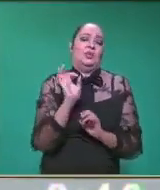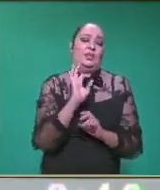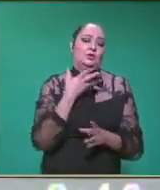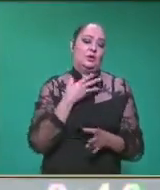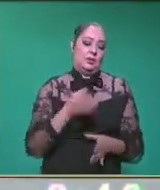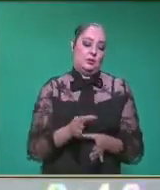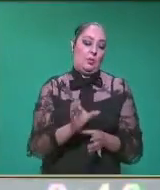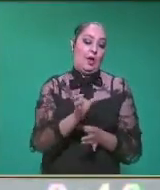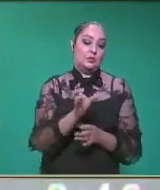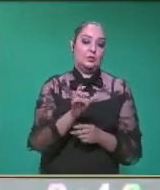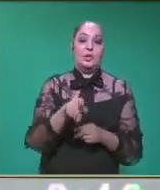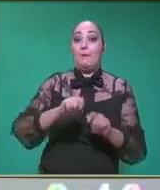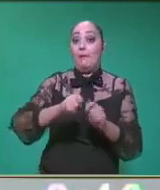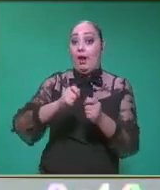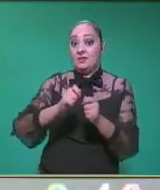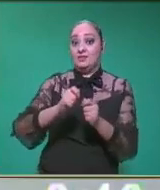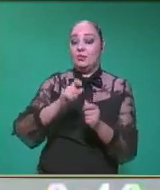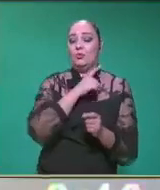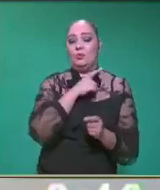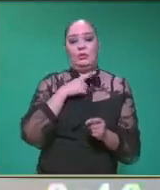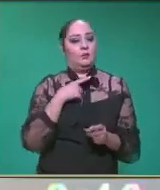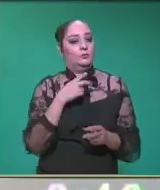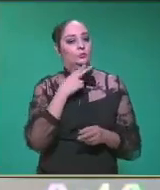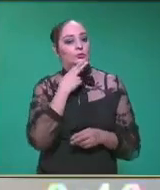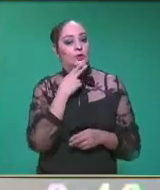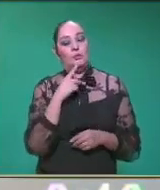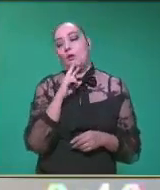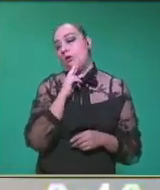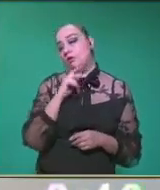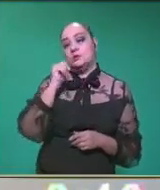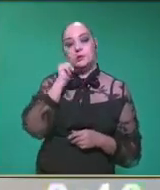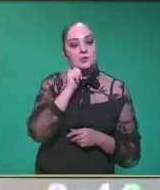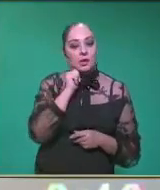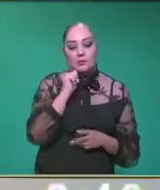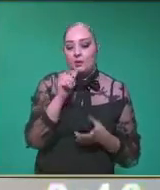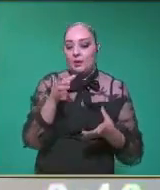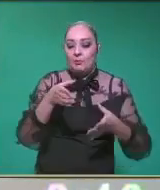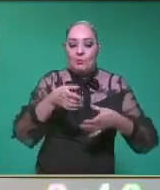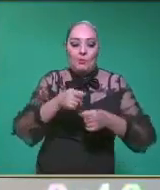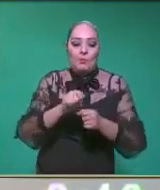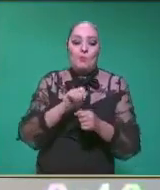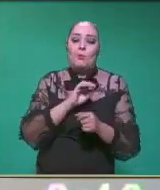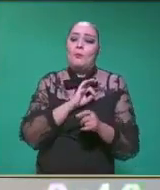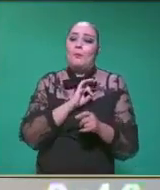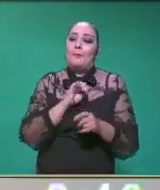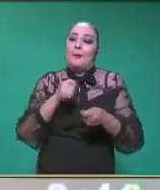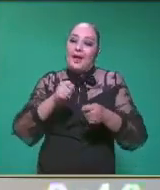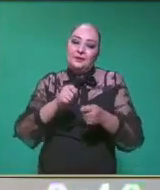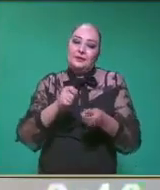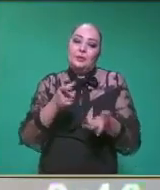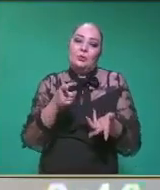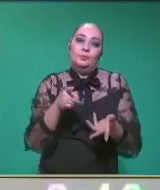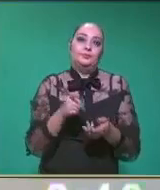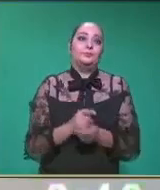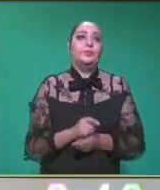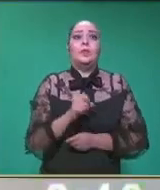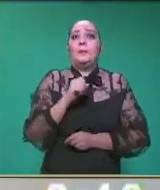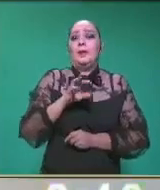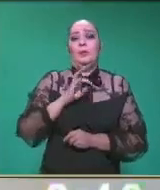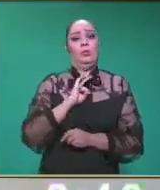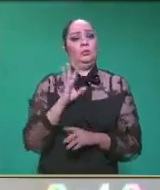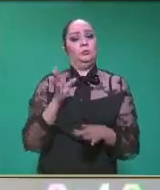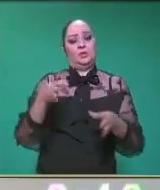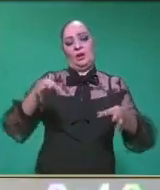de plástico, ¿sí? Siempre hay manejar materiales que sean aquellos que podamos encontrar en casa. Igualmente con estos pañuelos de colores